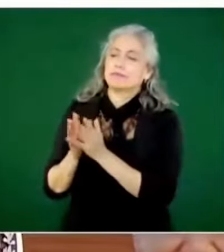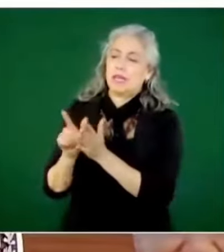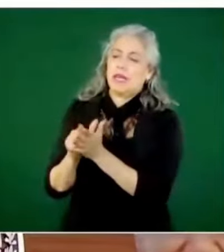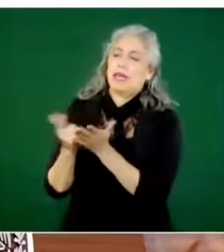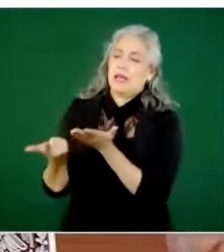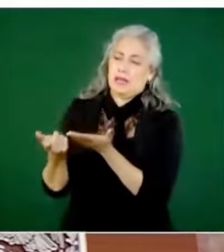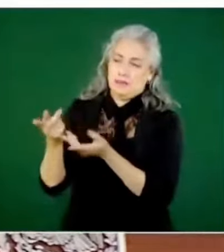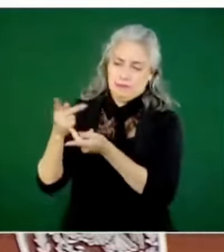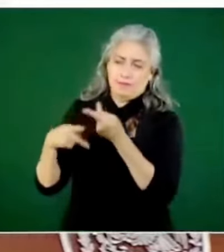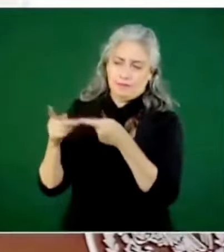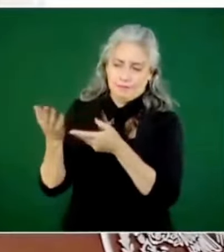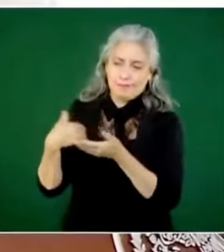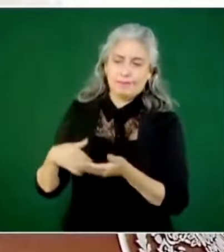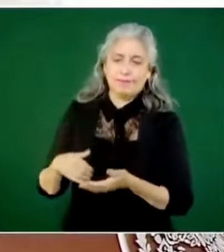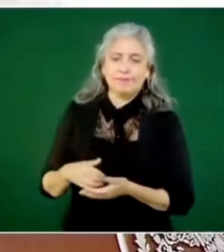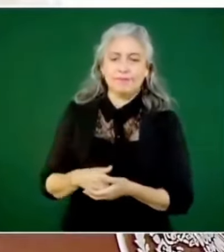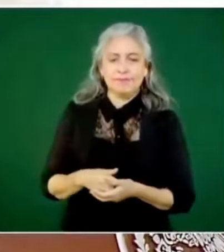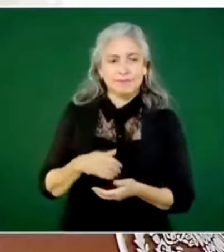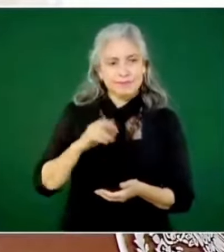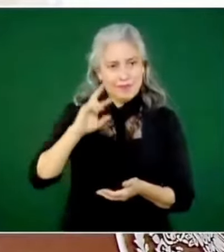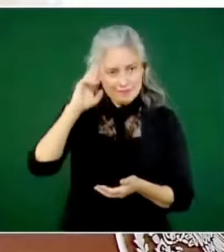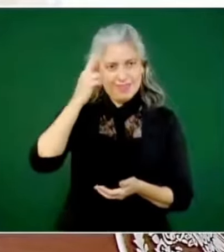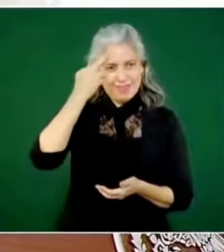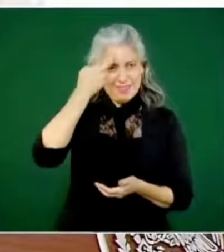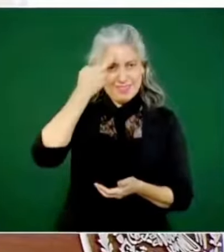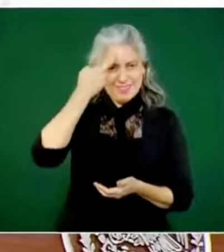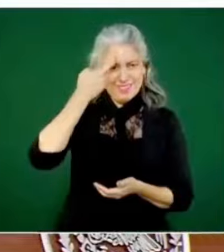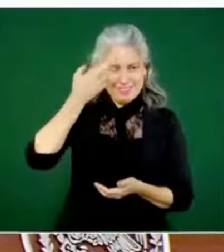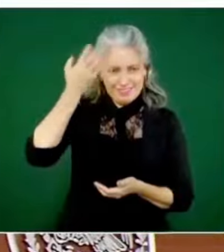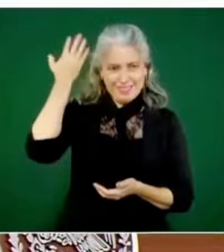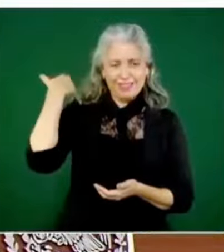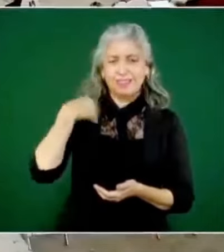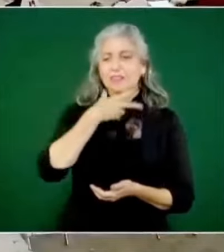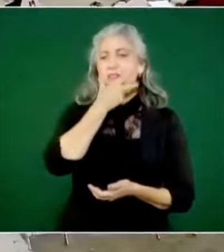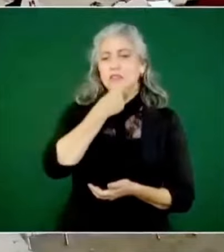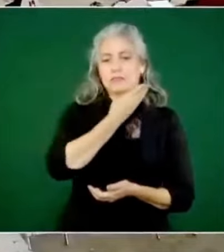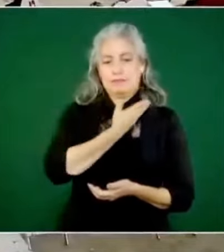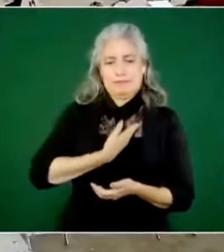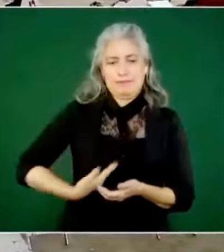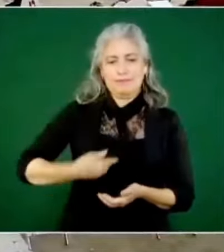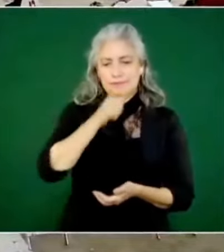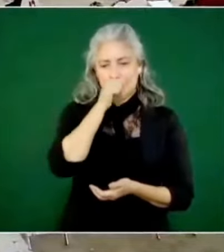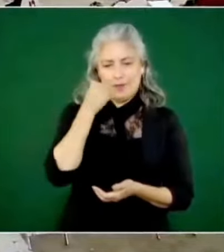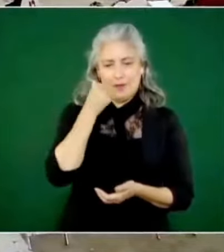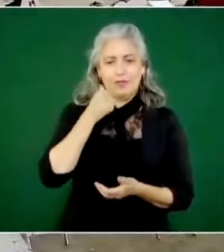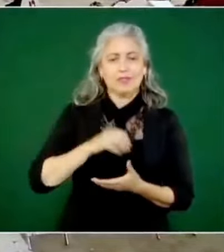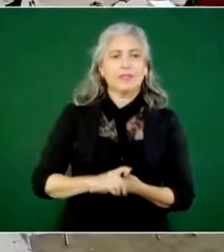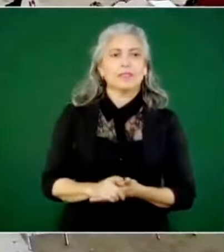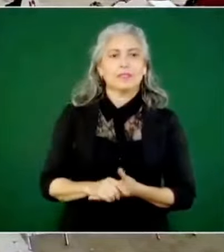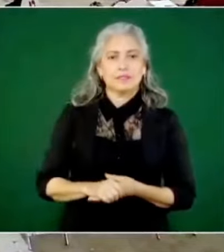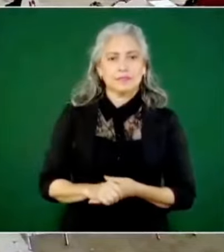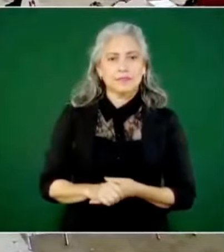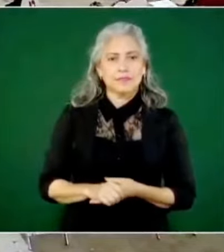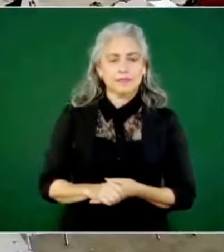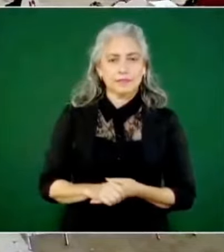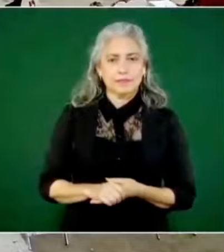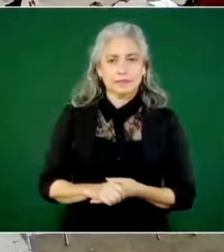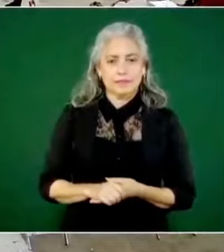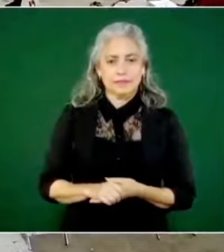Vamos a recordar al presidente Juárez, son tres